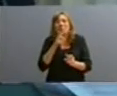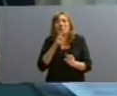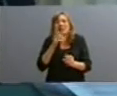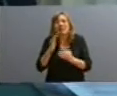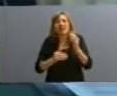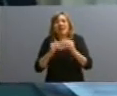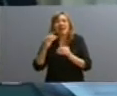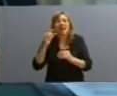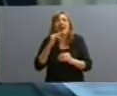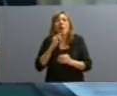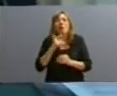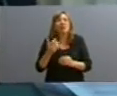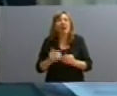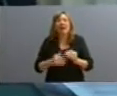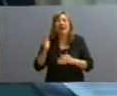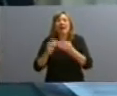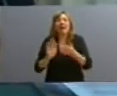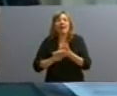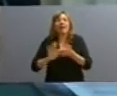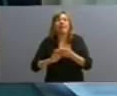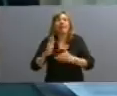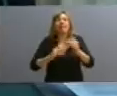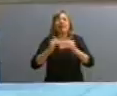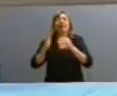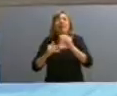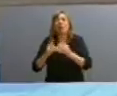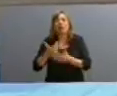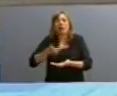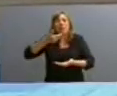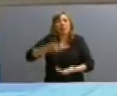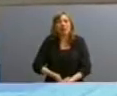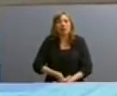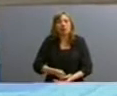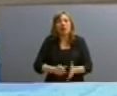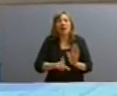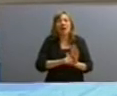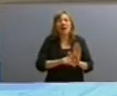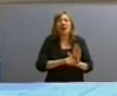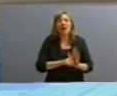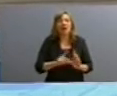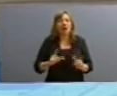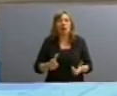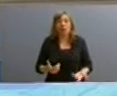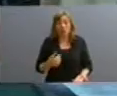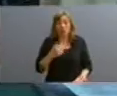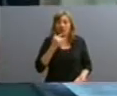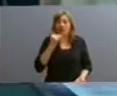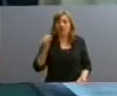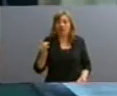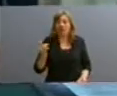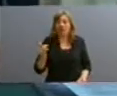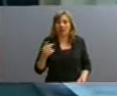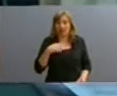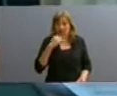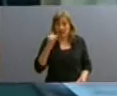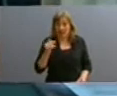una causa que no tenía ningún tipo de anclaje legal. Y eso fue lo que dije, no ahora,